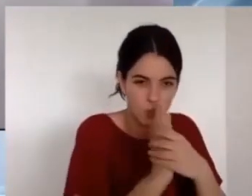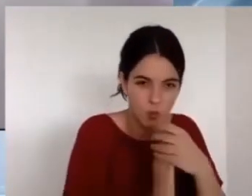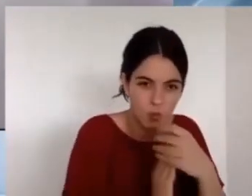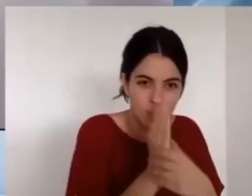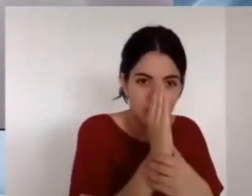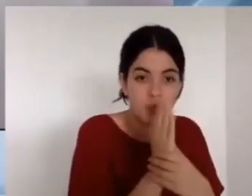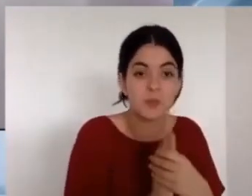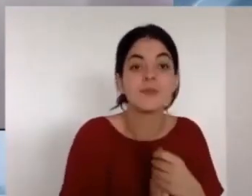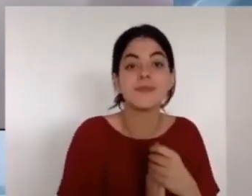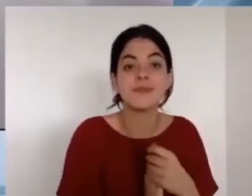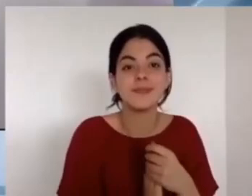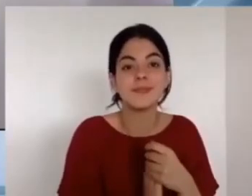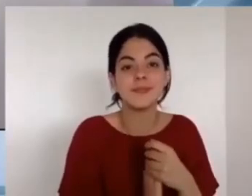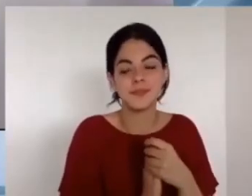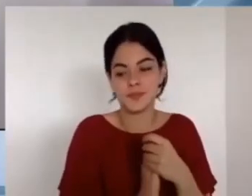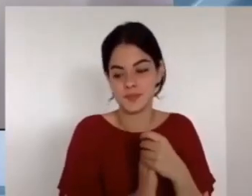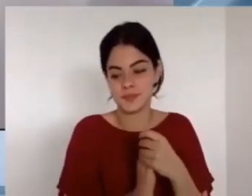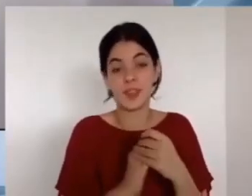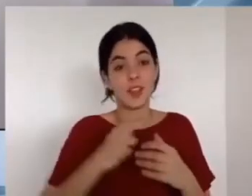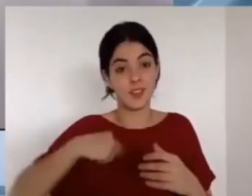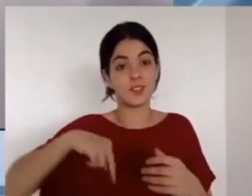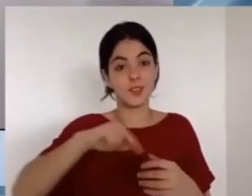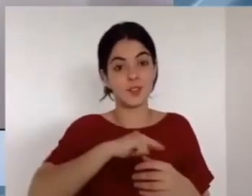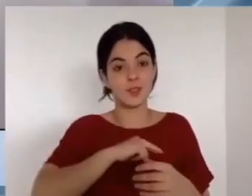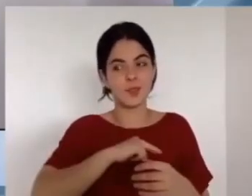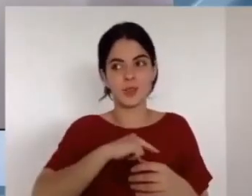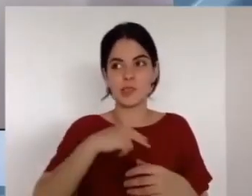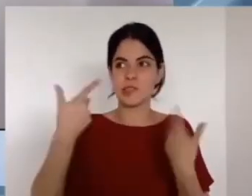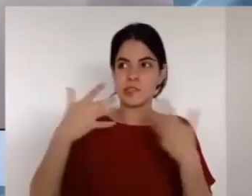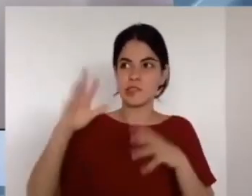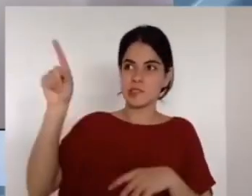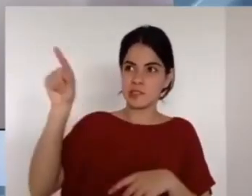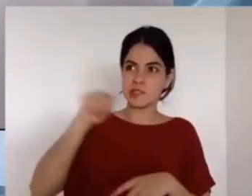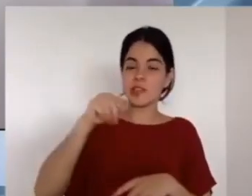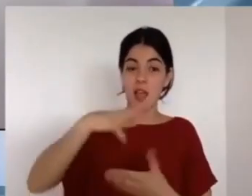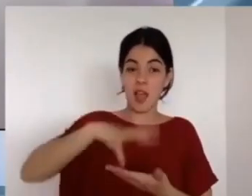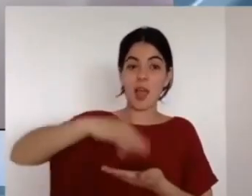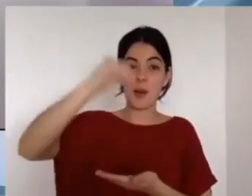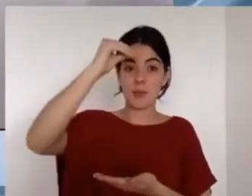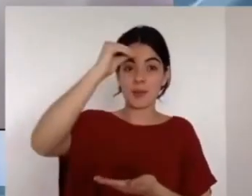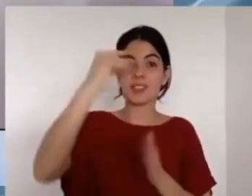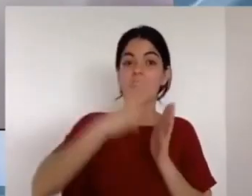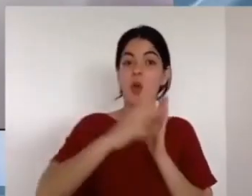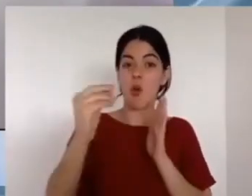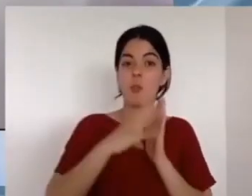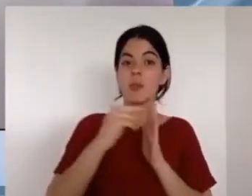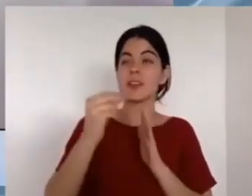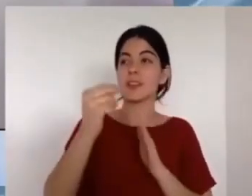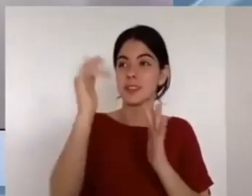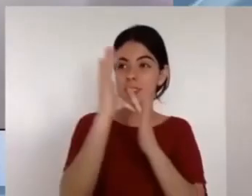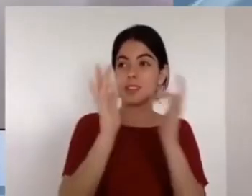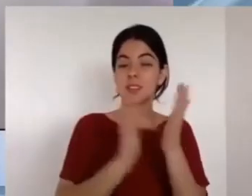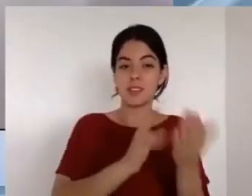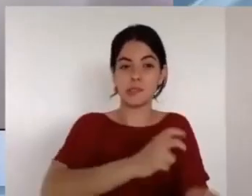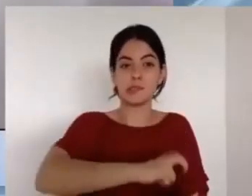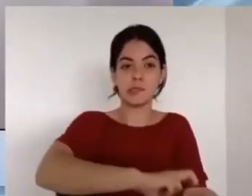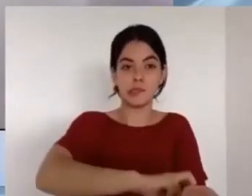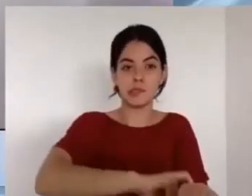Porque la Biblia dice que por eso tiene un nombre que es sobre todo el nombre.